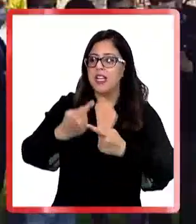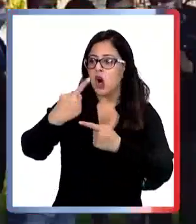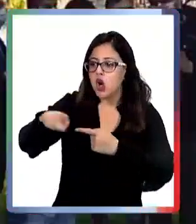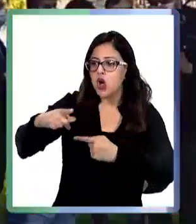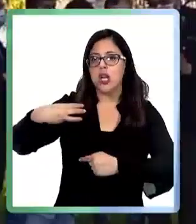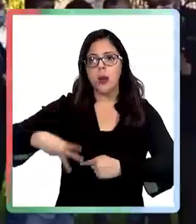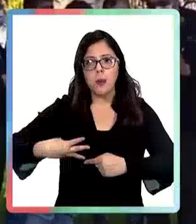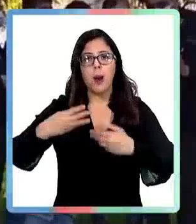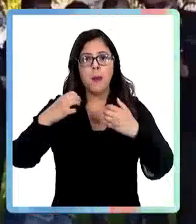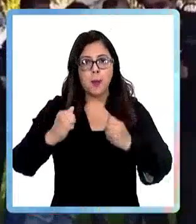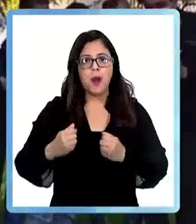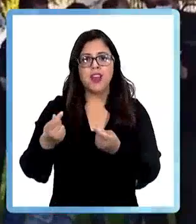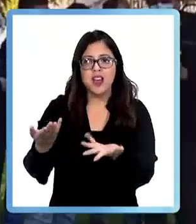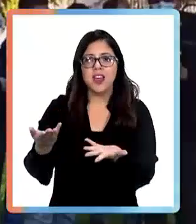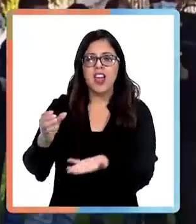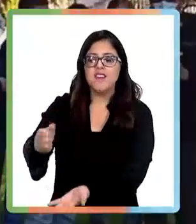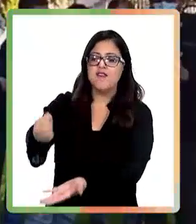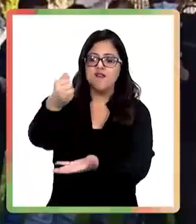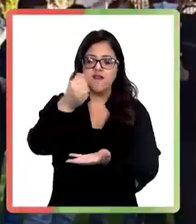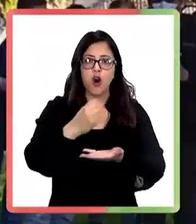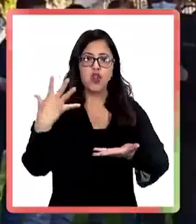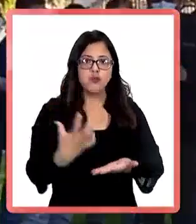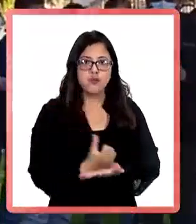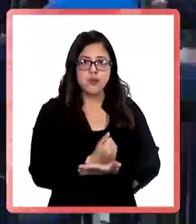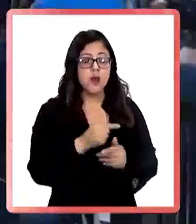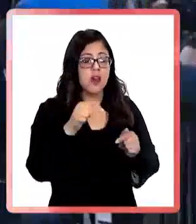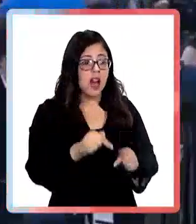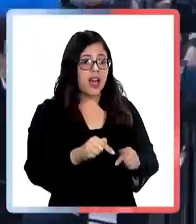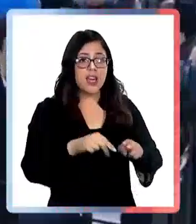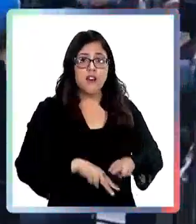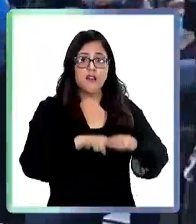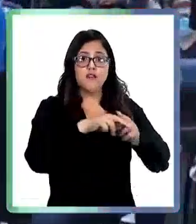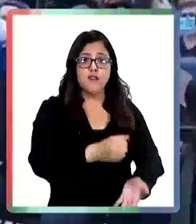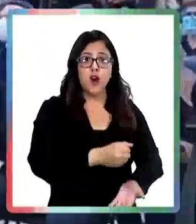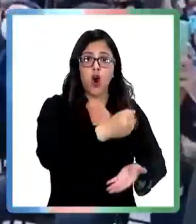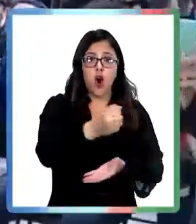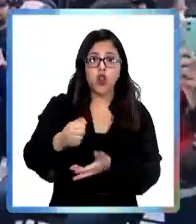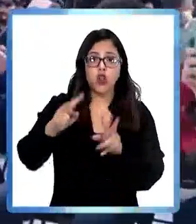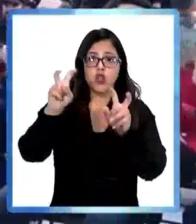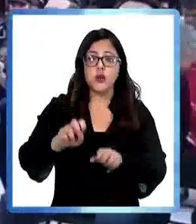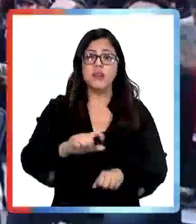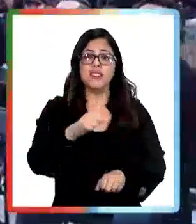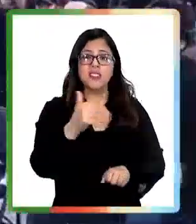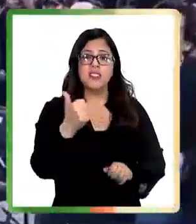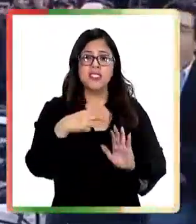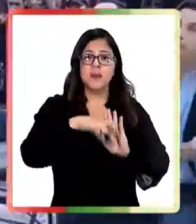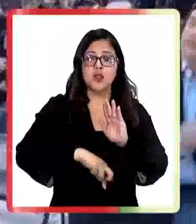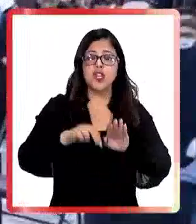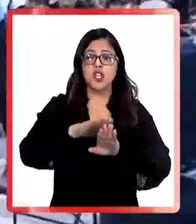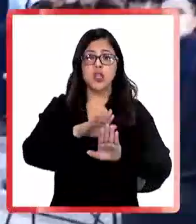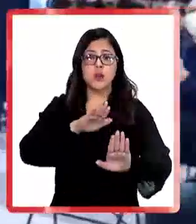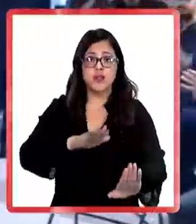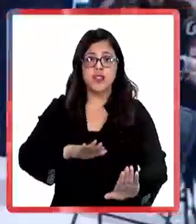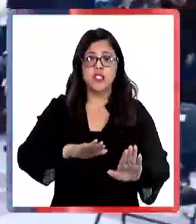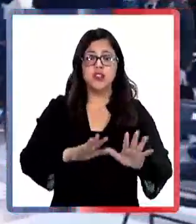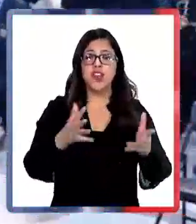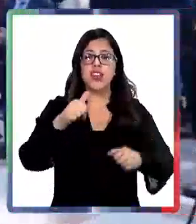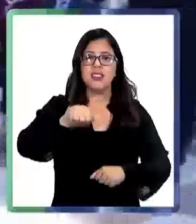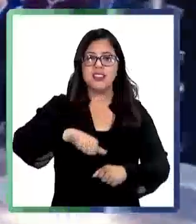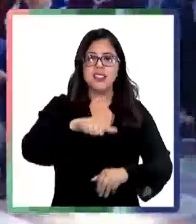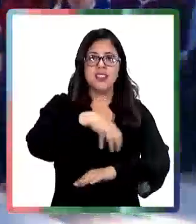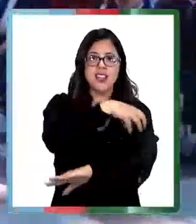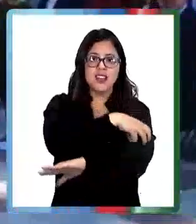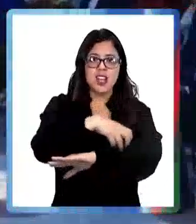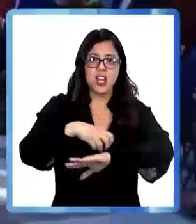otro por obtener los recursos que necesitan. Se entregaron recursos por la ejecución de 76 proyectos de prevención en las 16